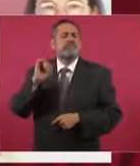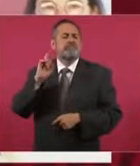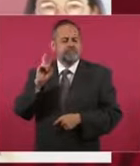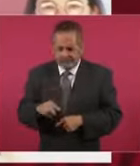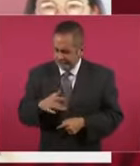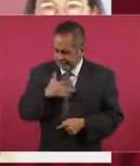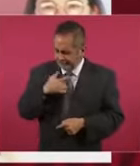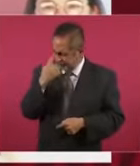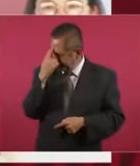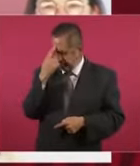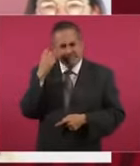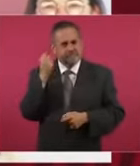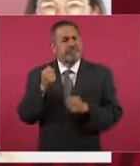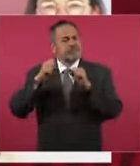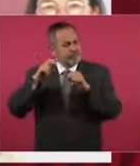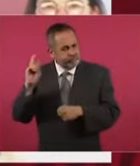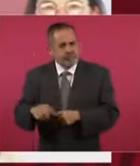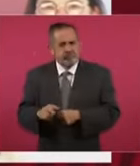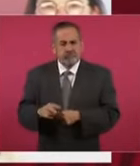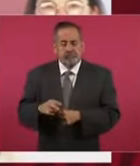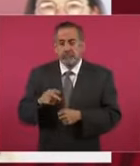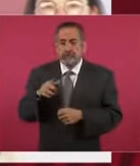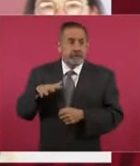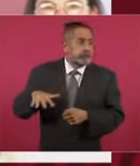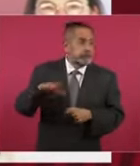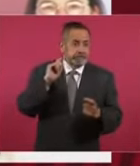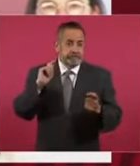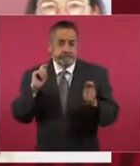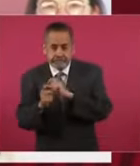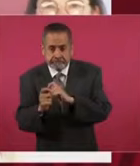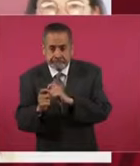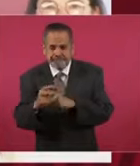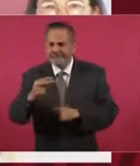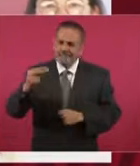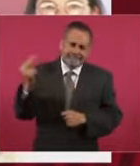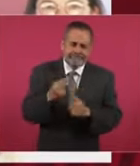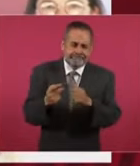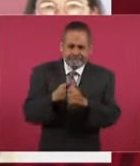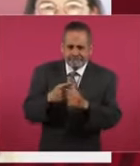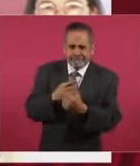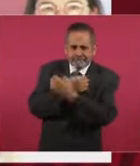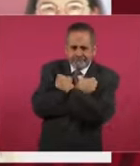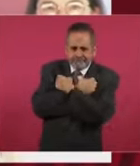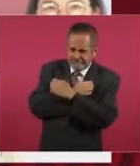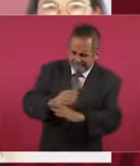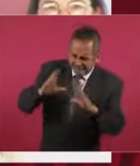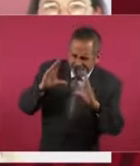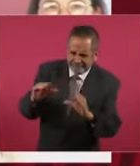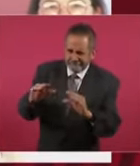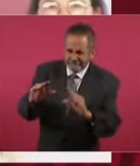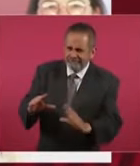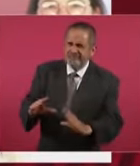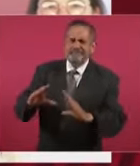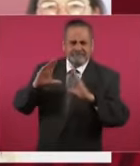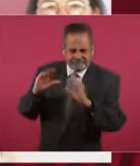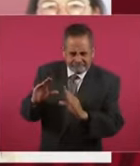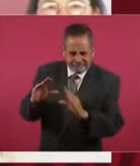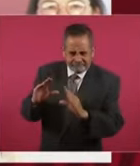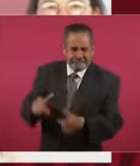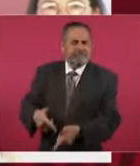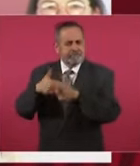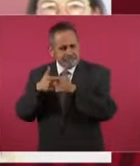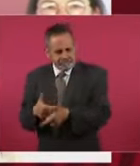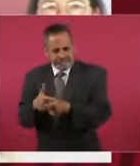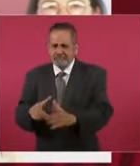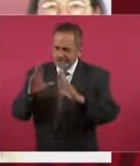convencidos que para transformar necesitamos educar, educar y continuar con la